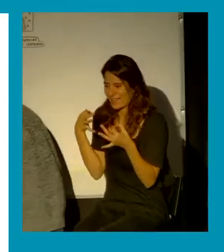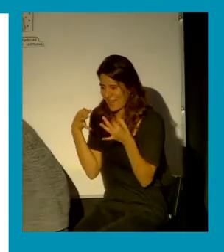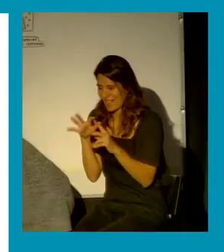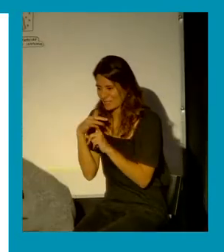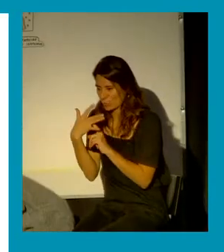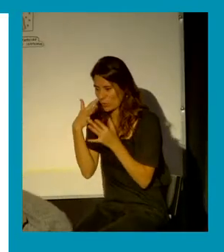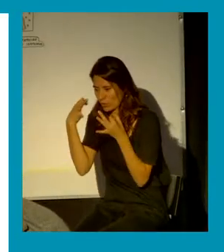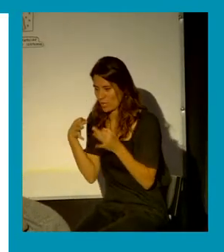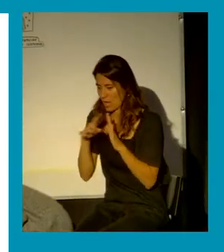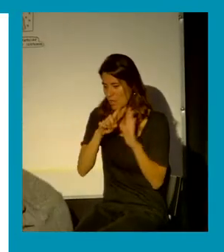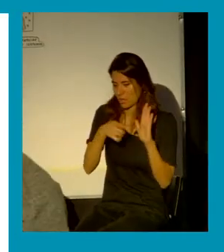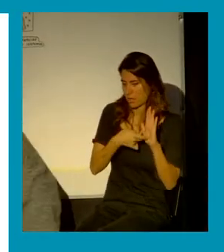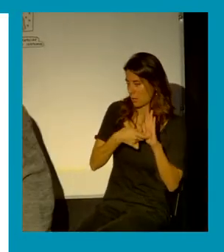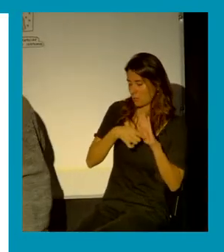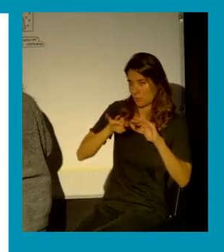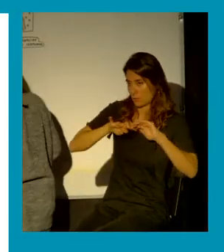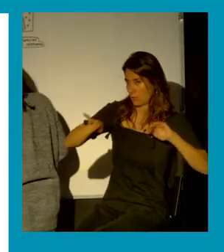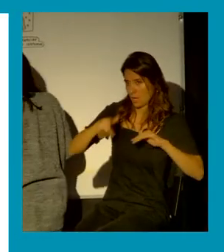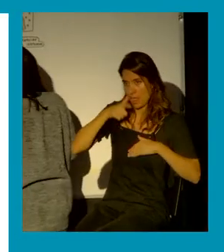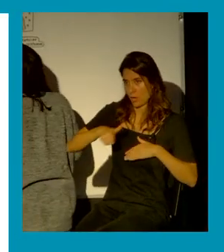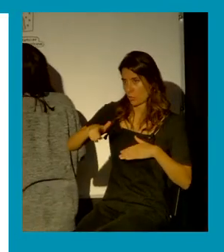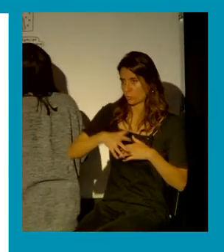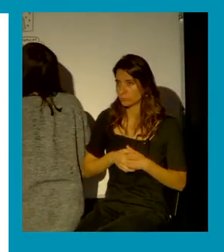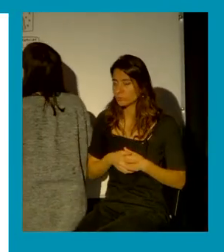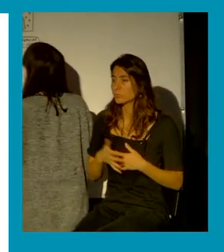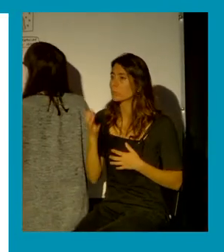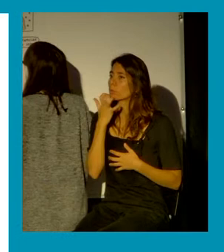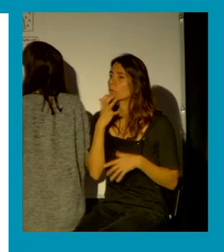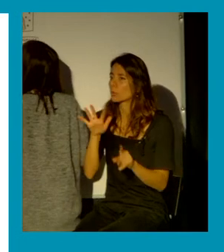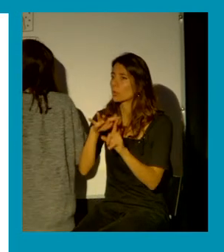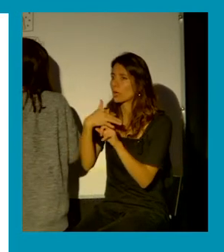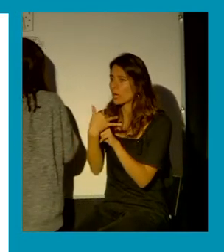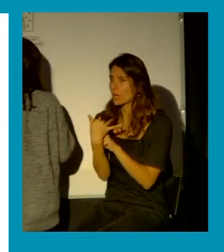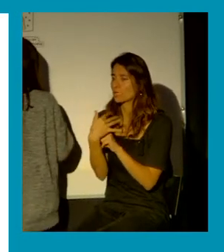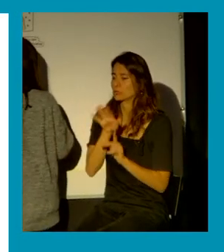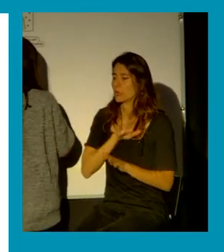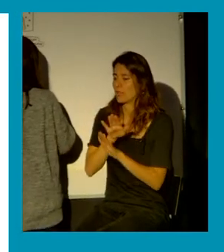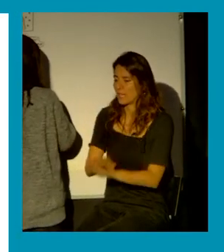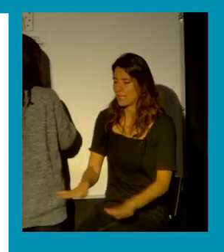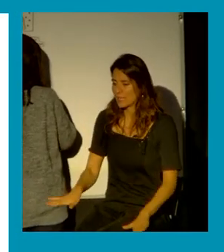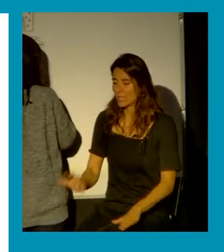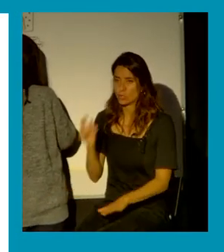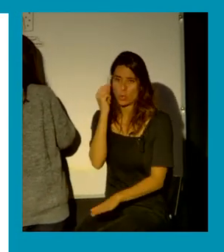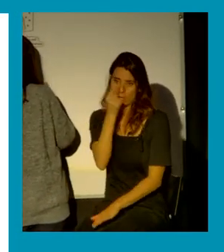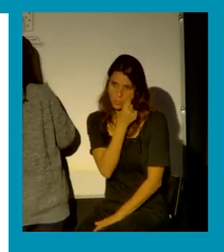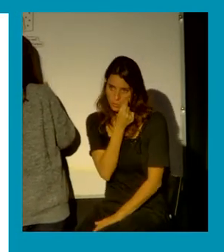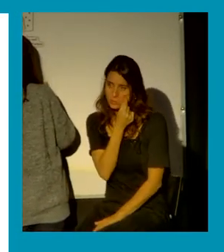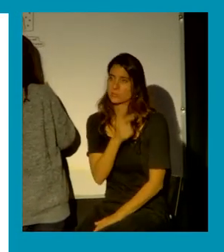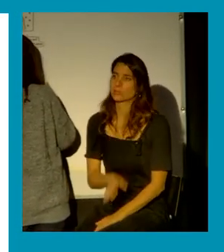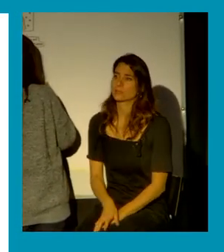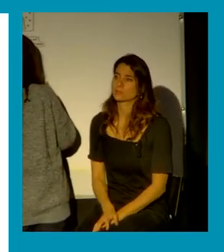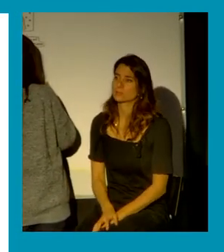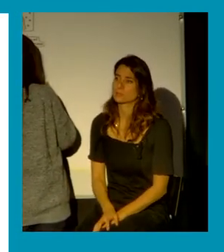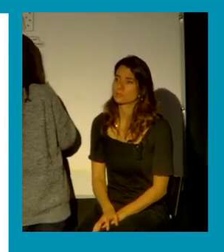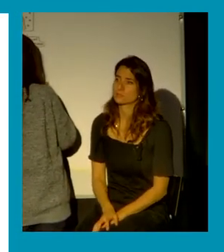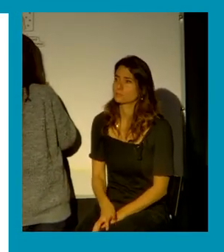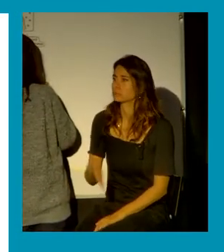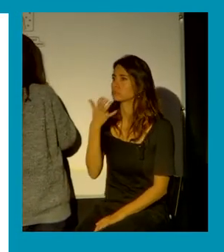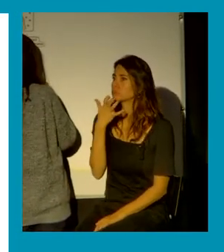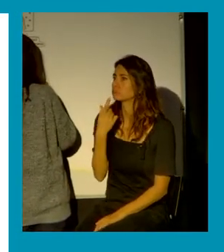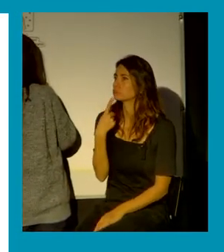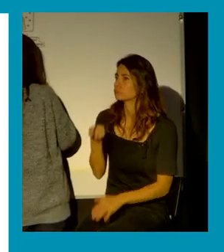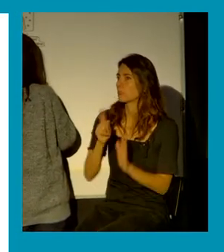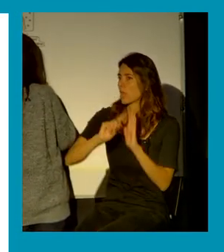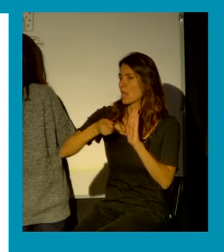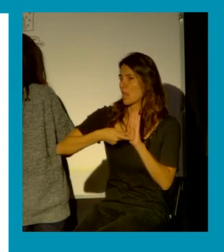creo que, de nuevo, en esta dispersión legal, por ejemplo, el caso de los niños, niñas y adolescentes, se dicta una ley previa